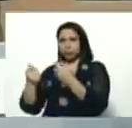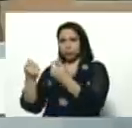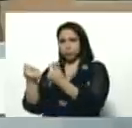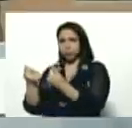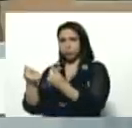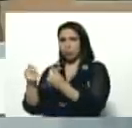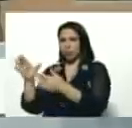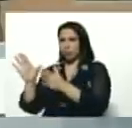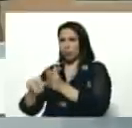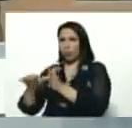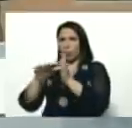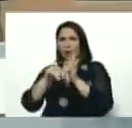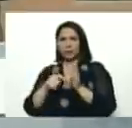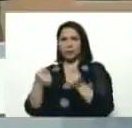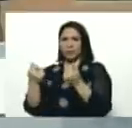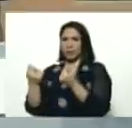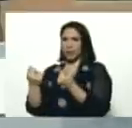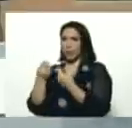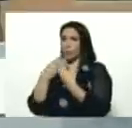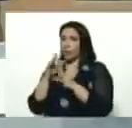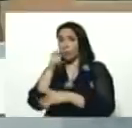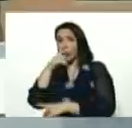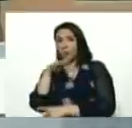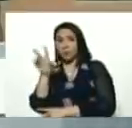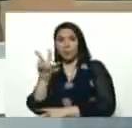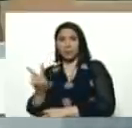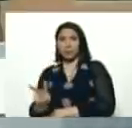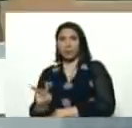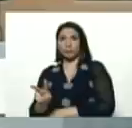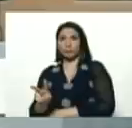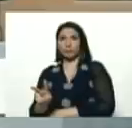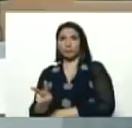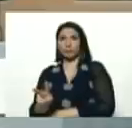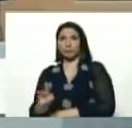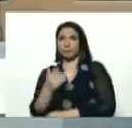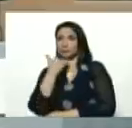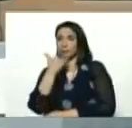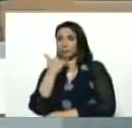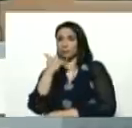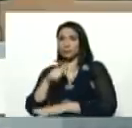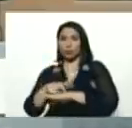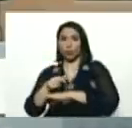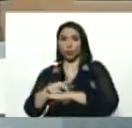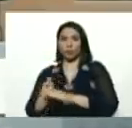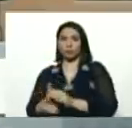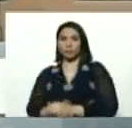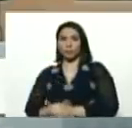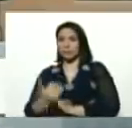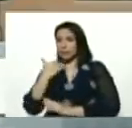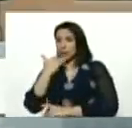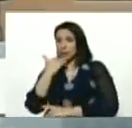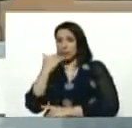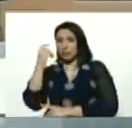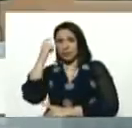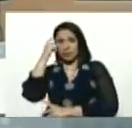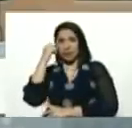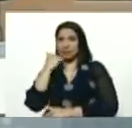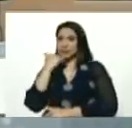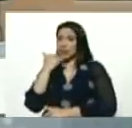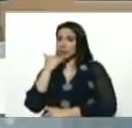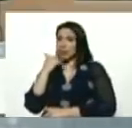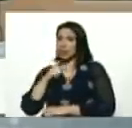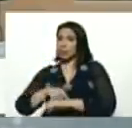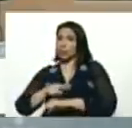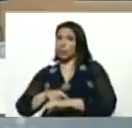dinero, bueno, pueblo de Venezuela, se acerca la hora, se acerca el día, se acerca el